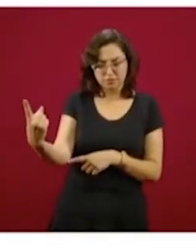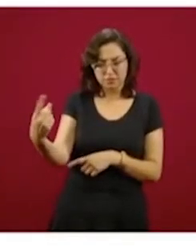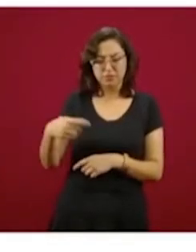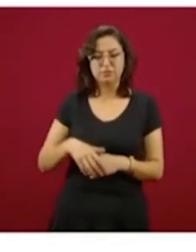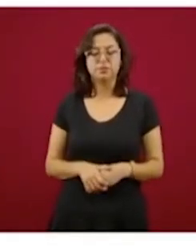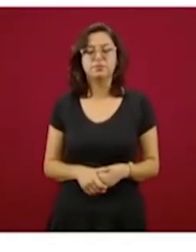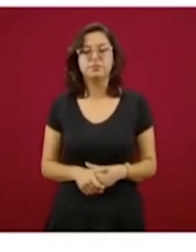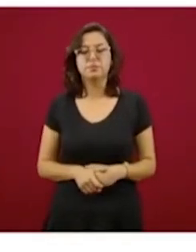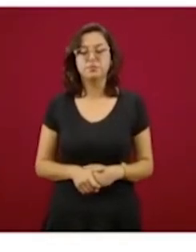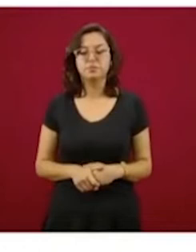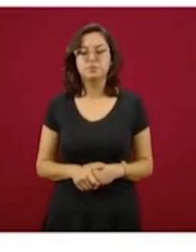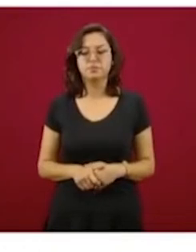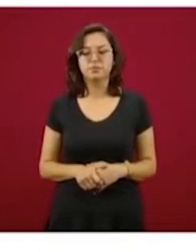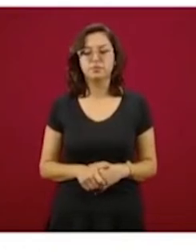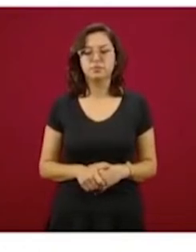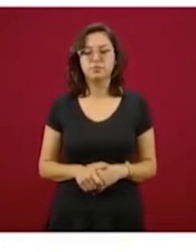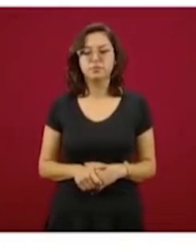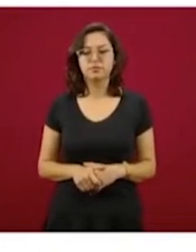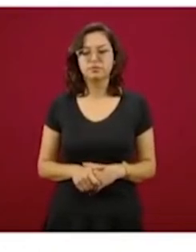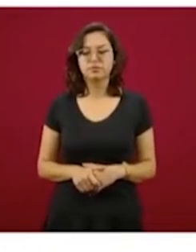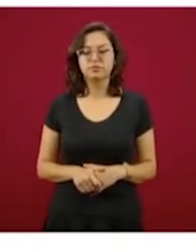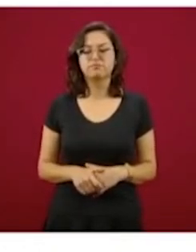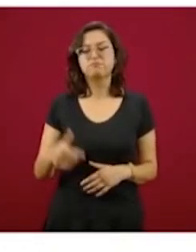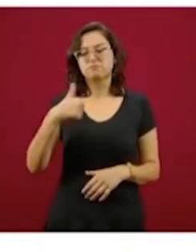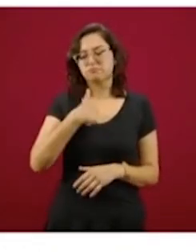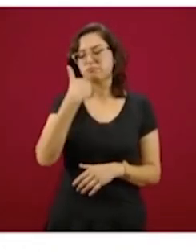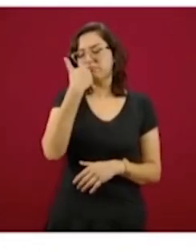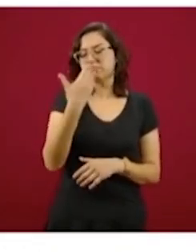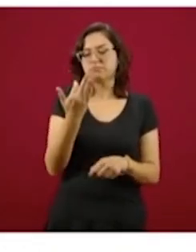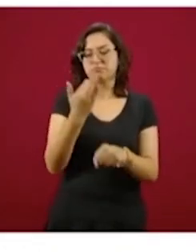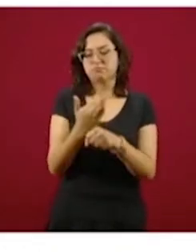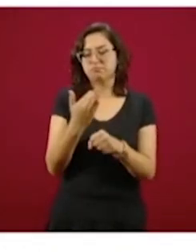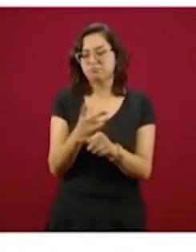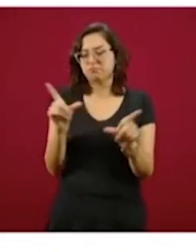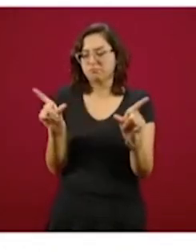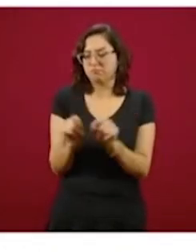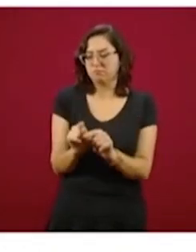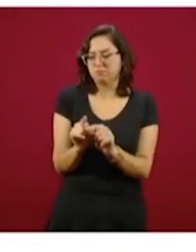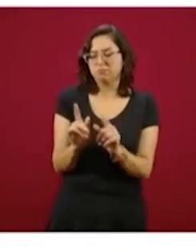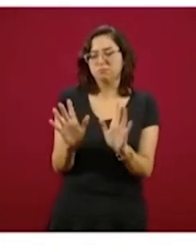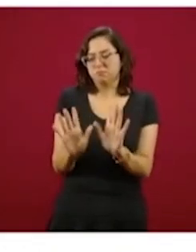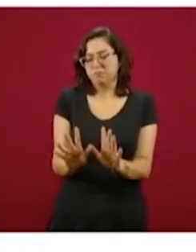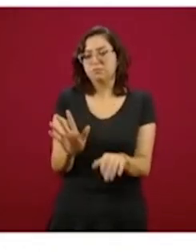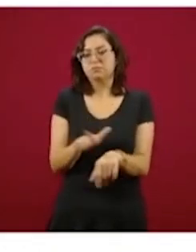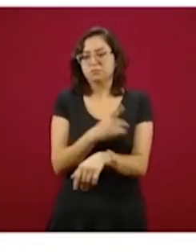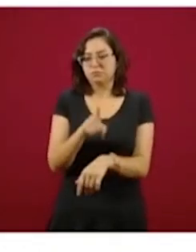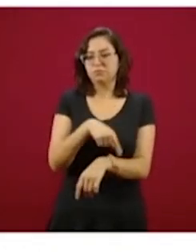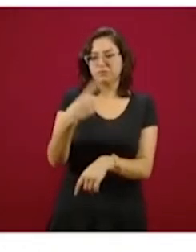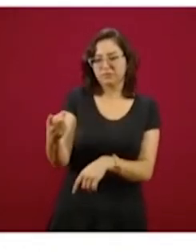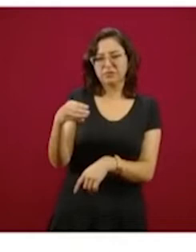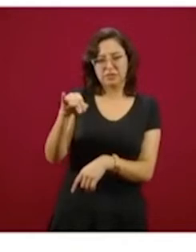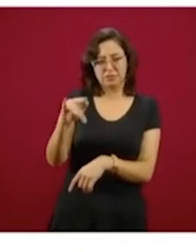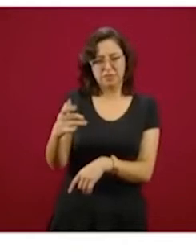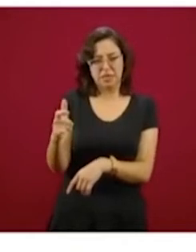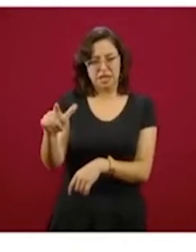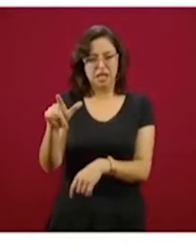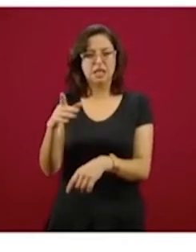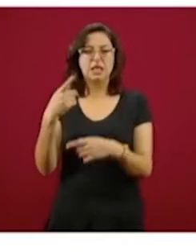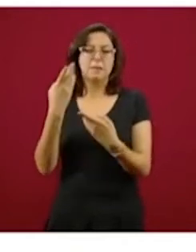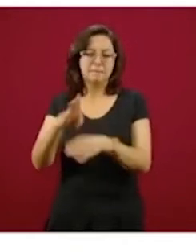muy breve para poderle dar paso a Miguel Valero de Banorte. Lo que hemos visto es que muchas personas no están